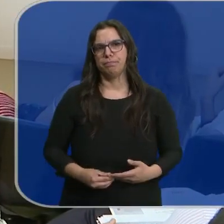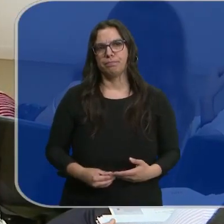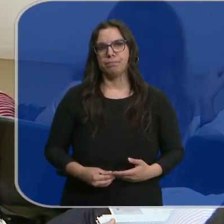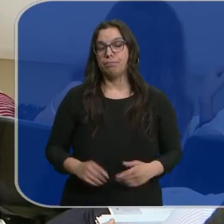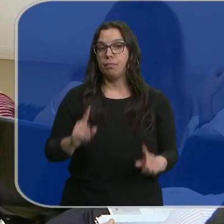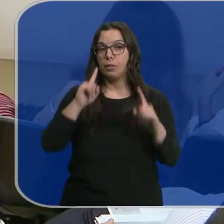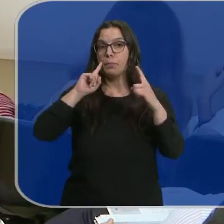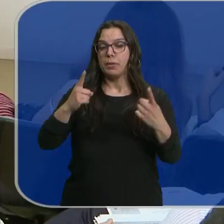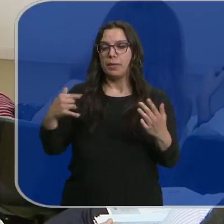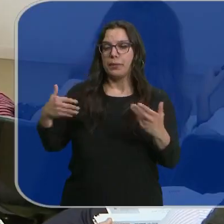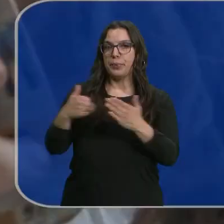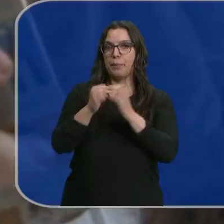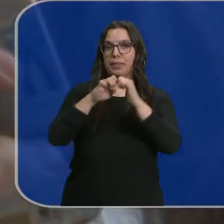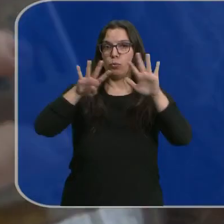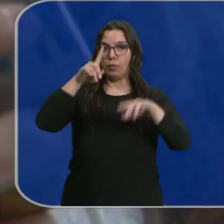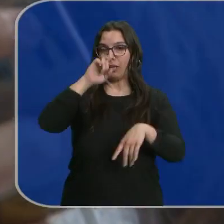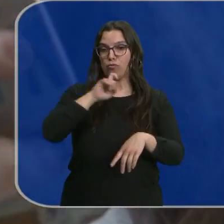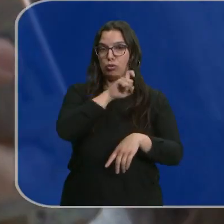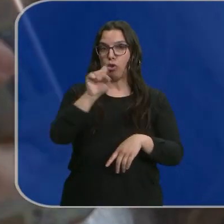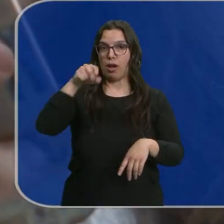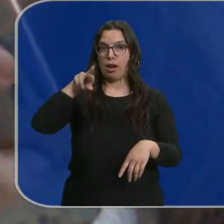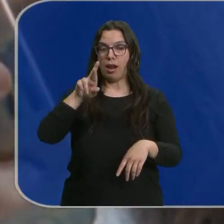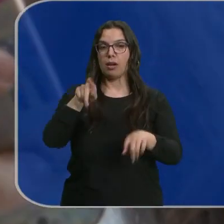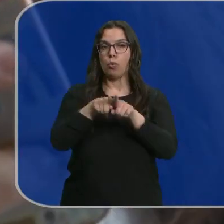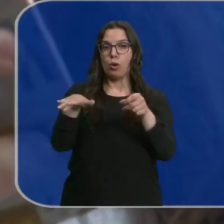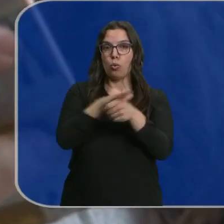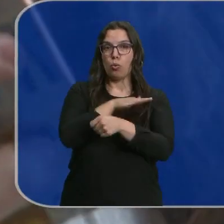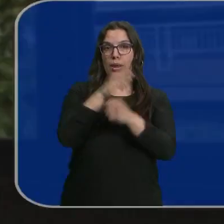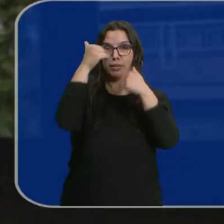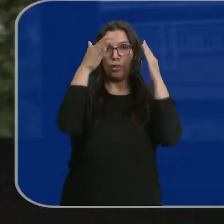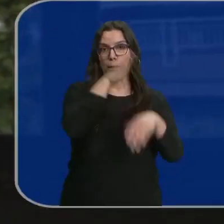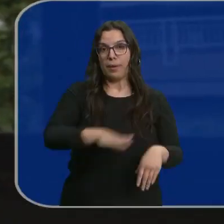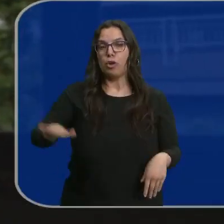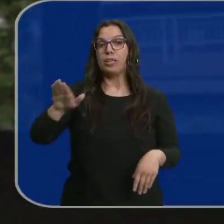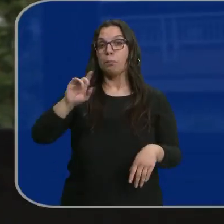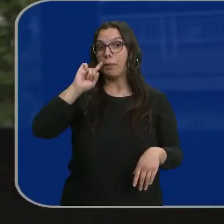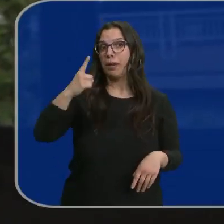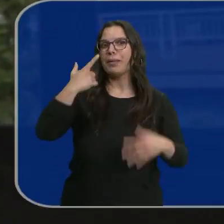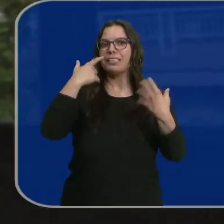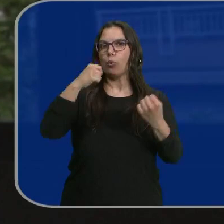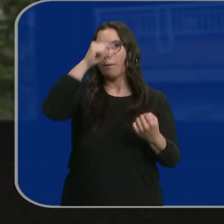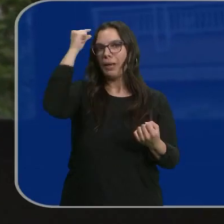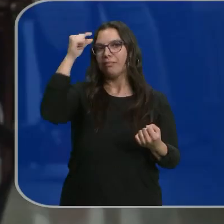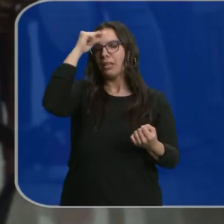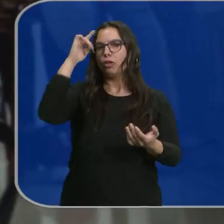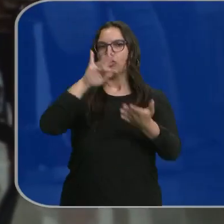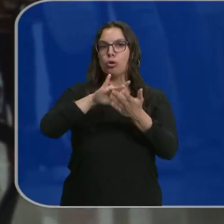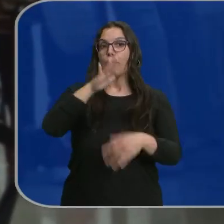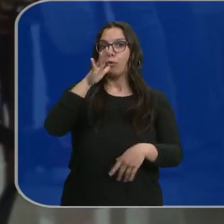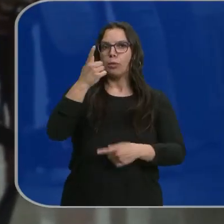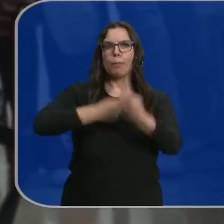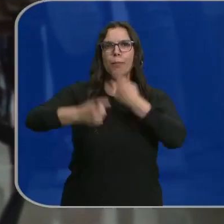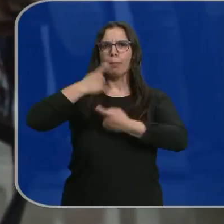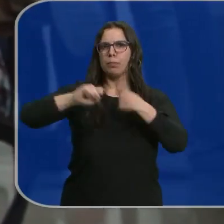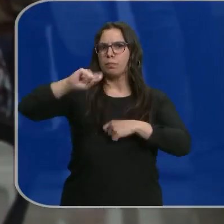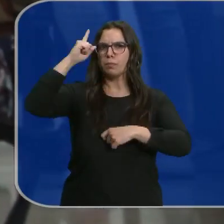Por primera vez en los 29 años que la Fundación ANAR lleva dando cobertura a menores, la salud mental se ha convertido en el primer motivo de